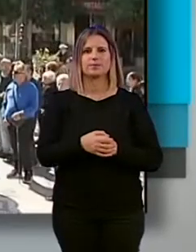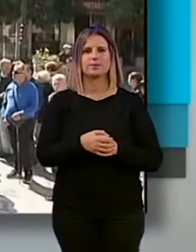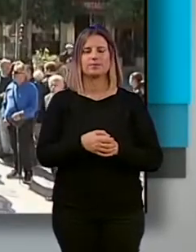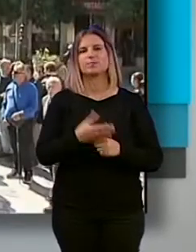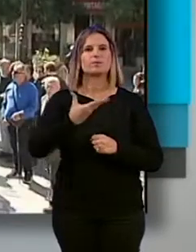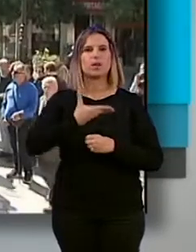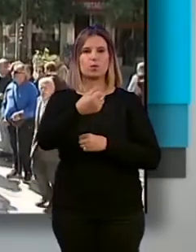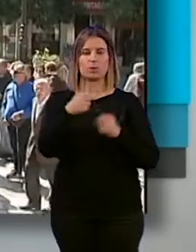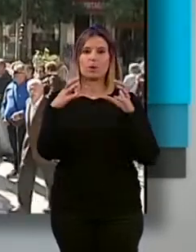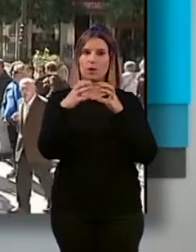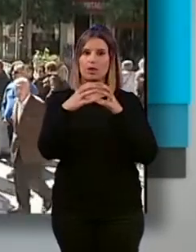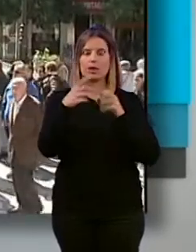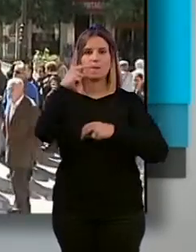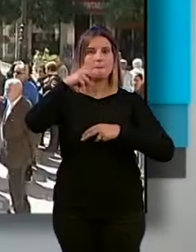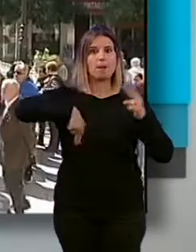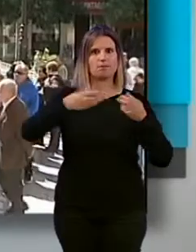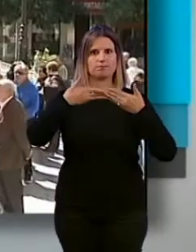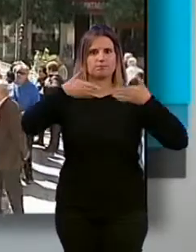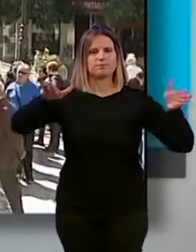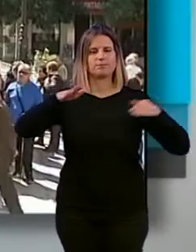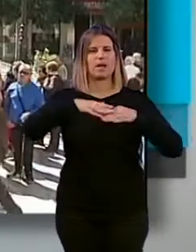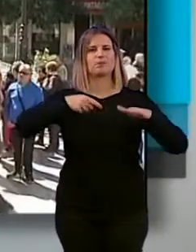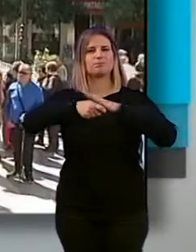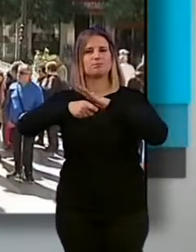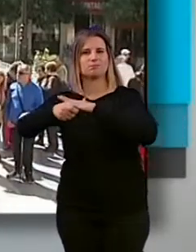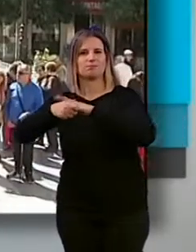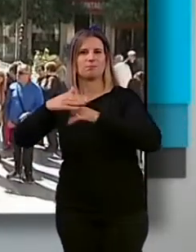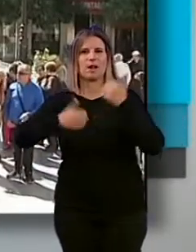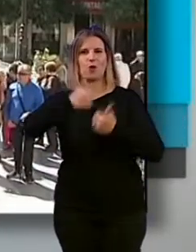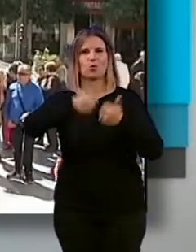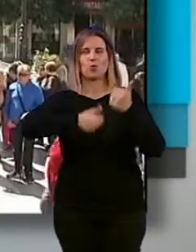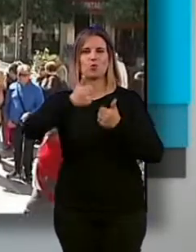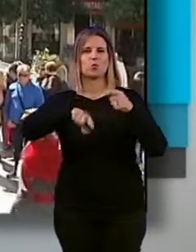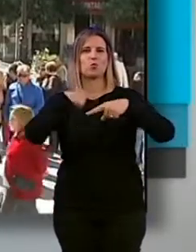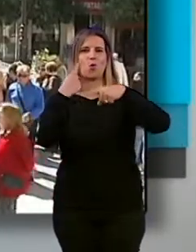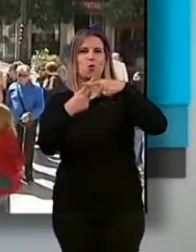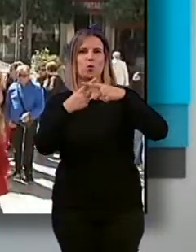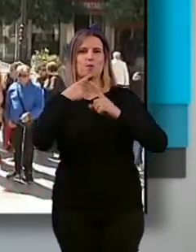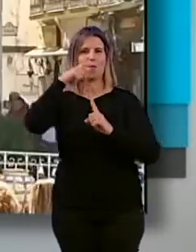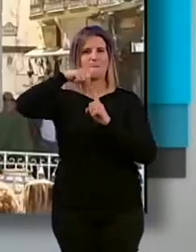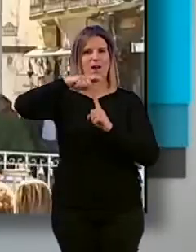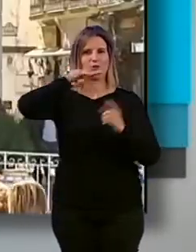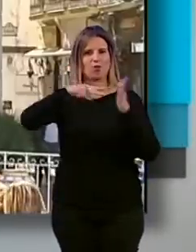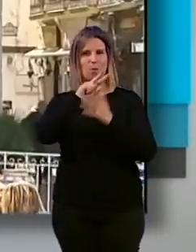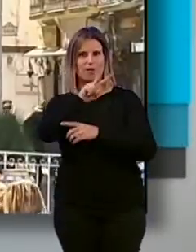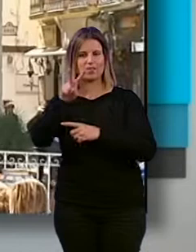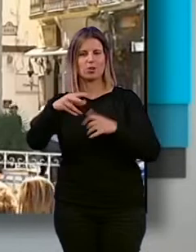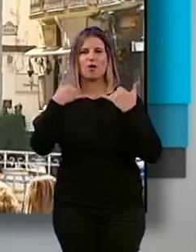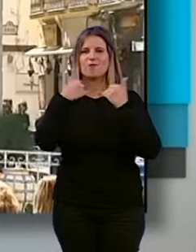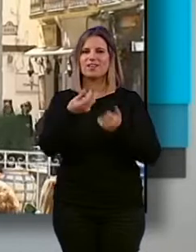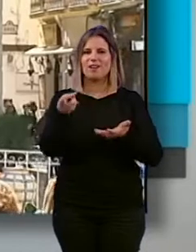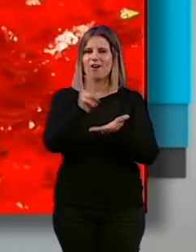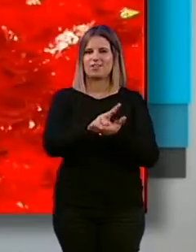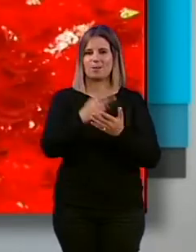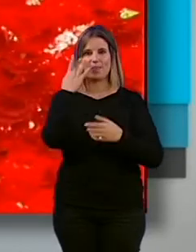El Ayuntamiento de Granada ha abierto el plazo de presentación de solicitudes para el concurso de las Cruces de Mayo de 2022, una fiesta que vuelve a